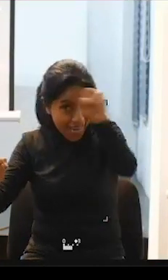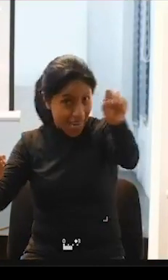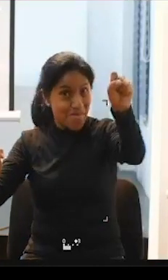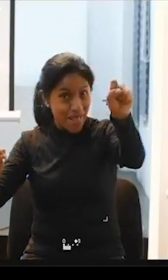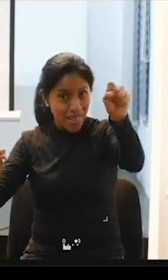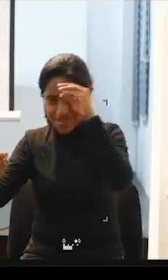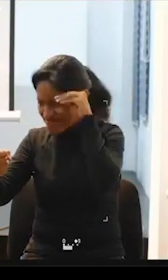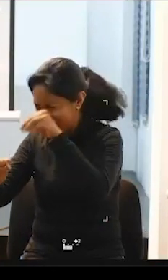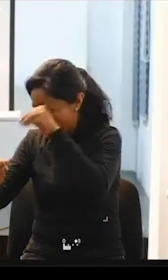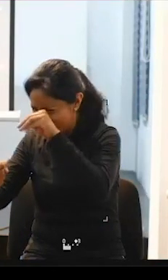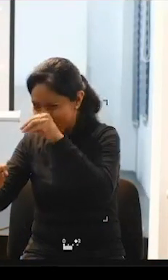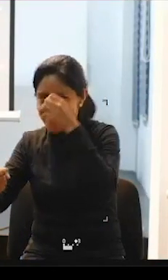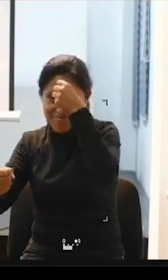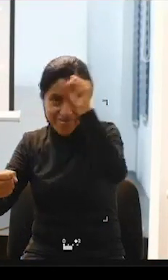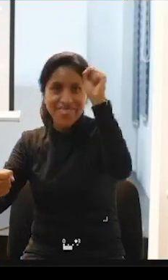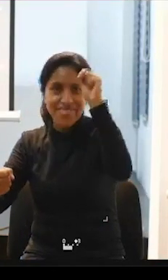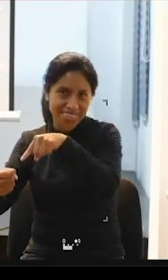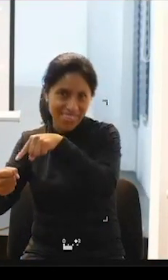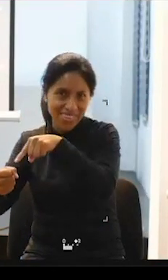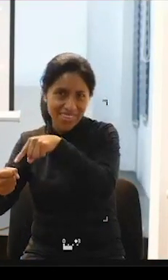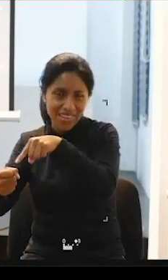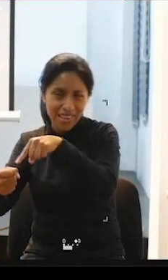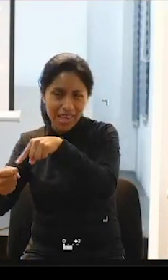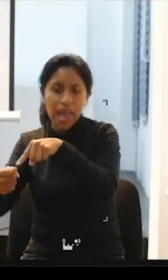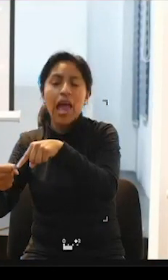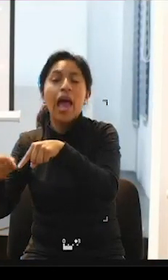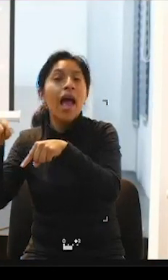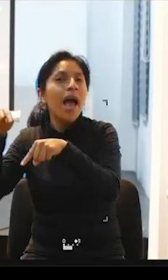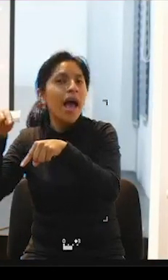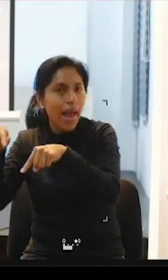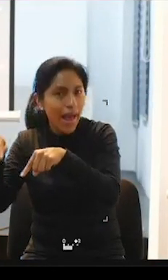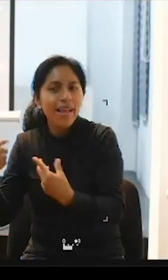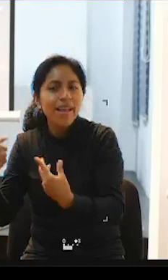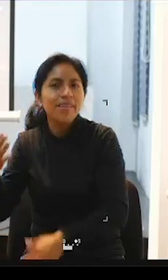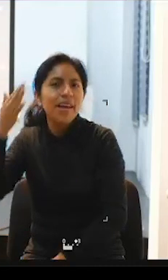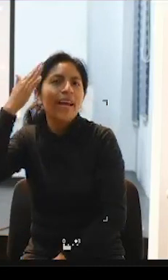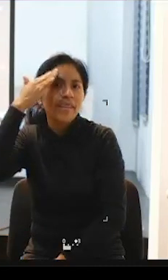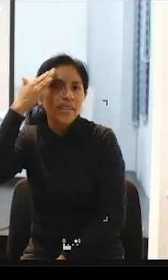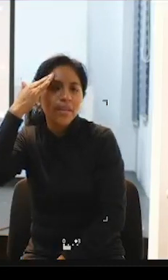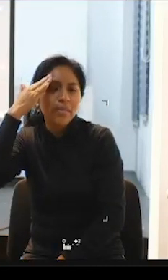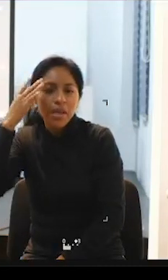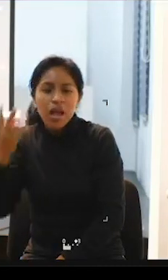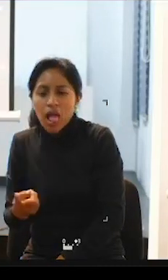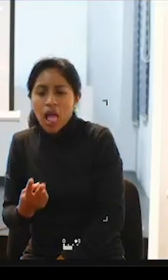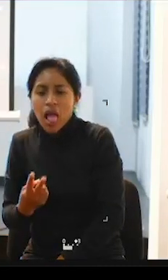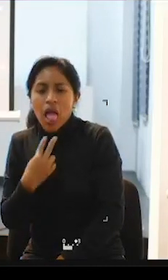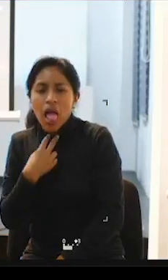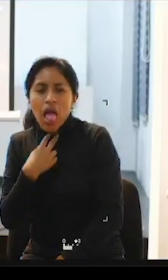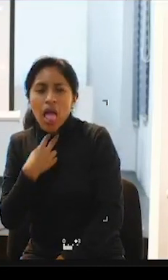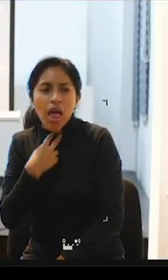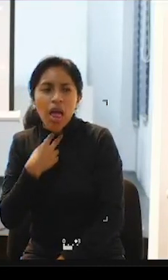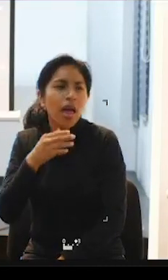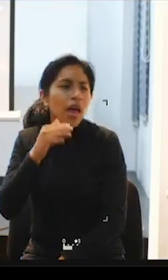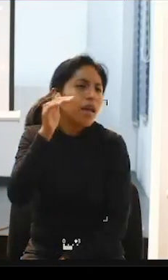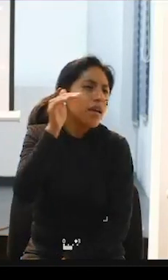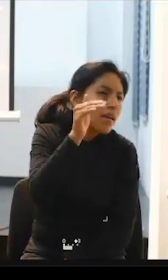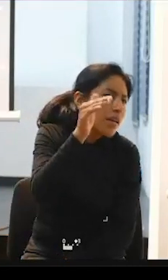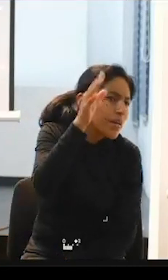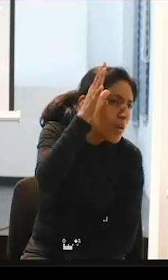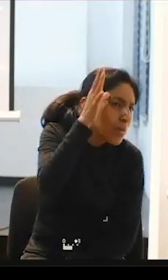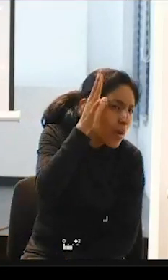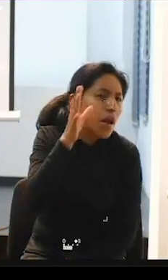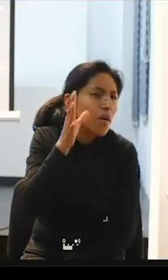y ellos los mismos hijos saben en qué momento van a pedir algo a sus papás saben cuándo ¿no?